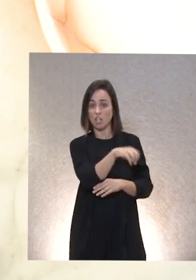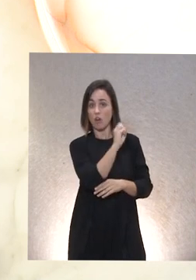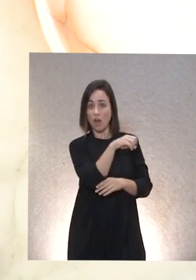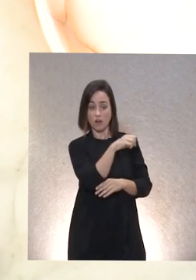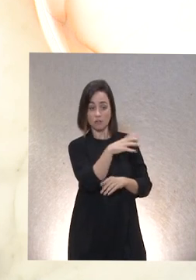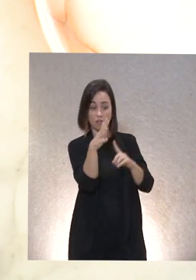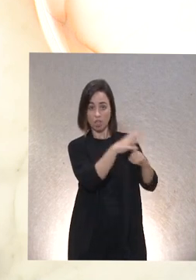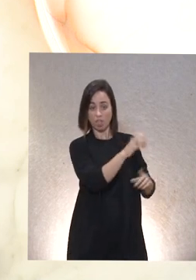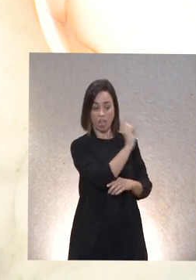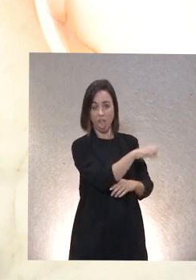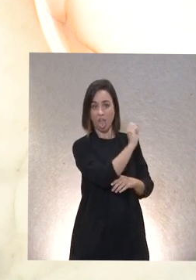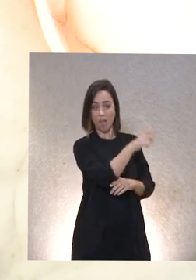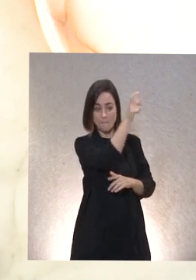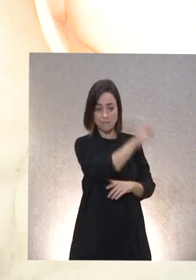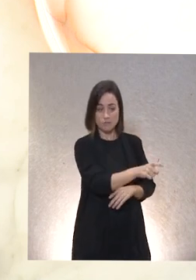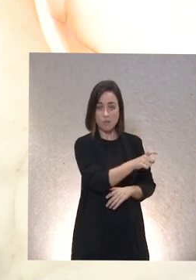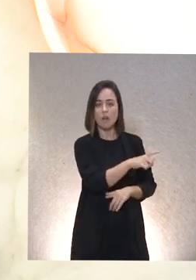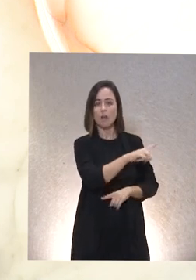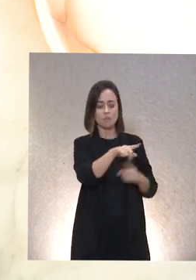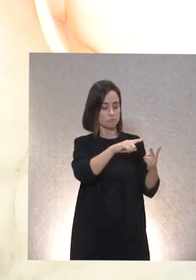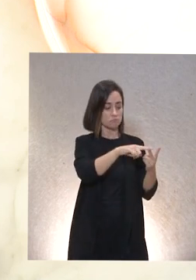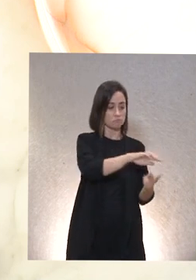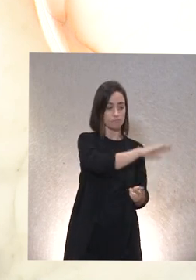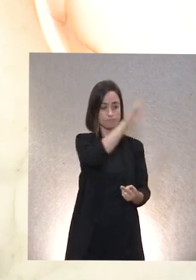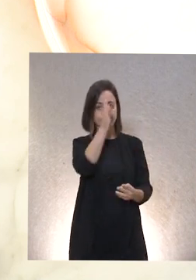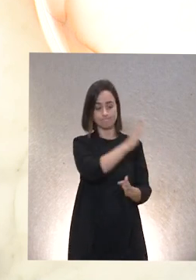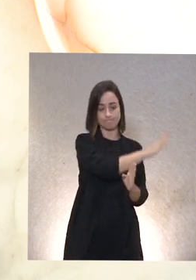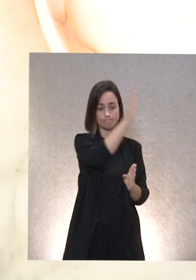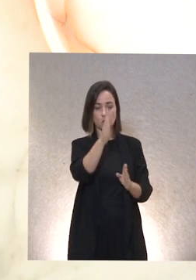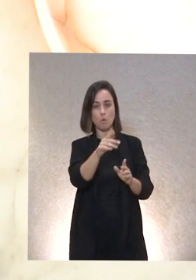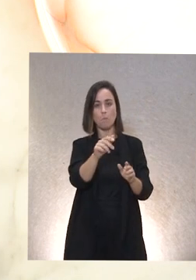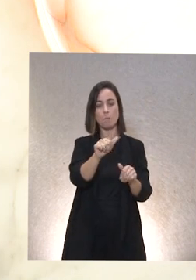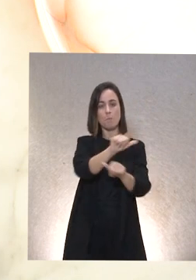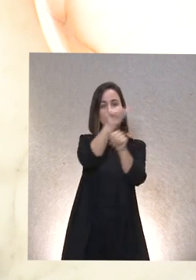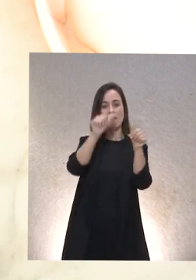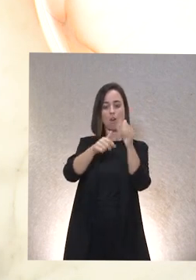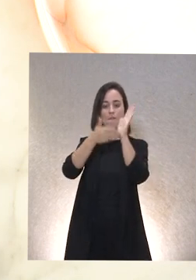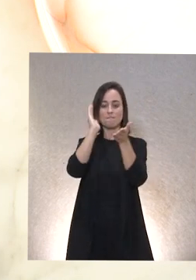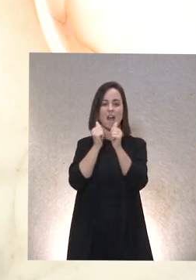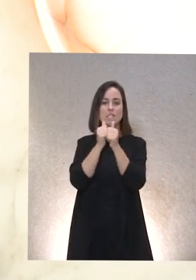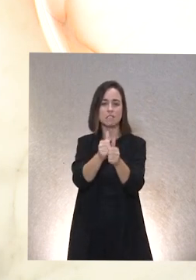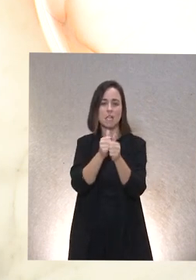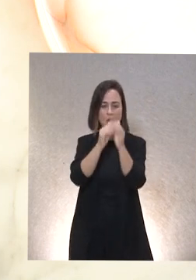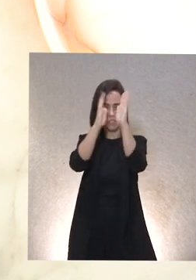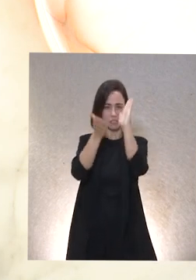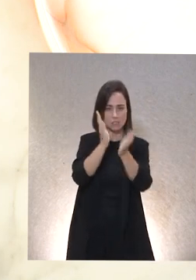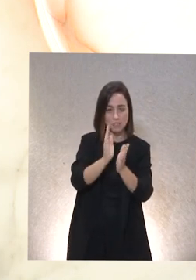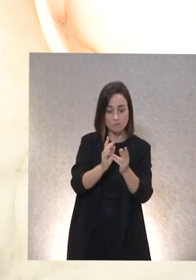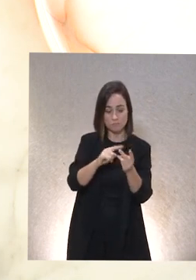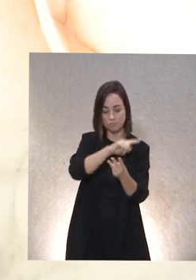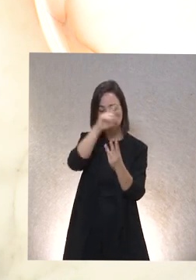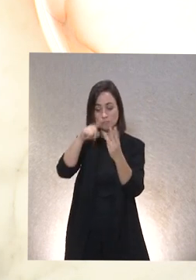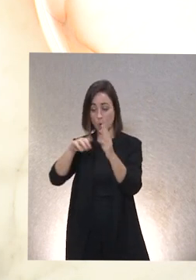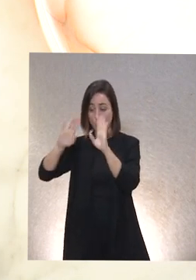hemos pasado de un modelo también de rehabilitación ¿no? de asistencialista de la persona con discapacidad a un modelo actual